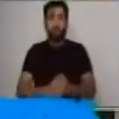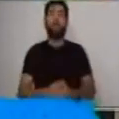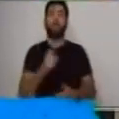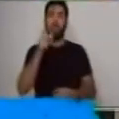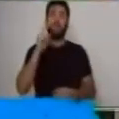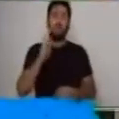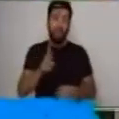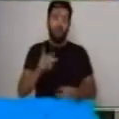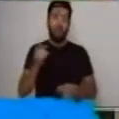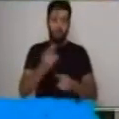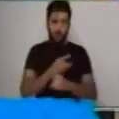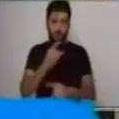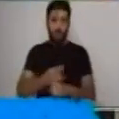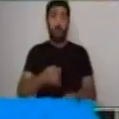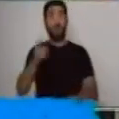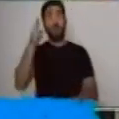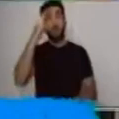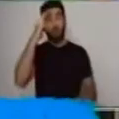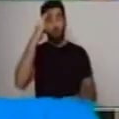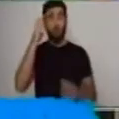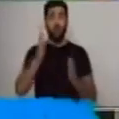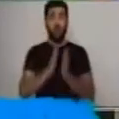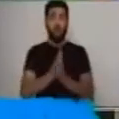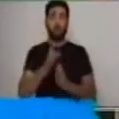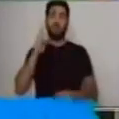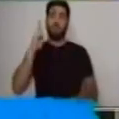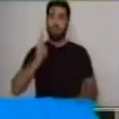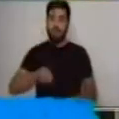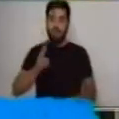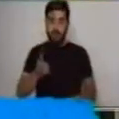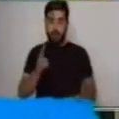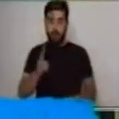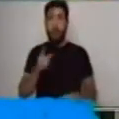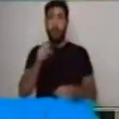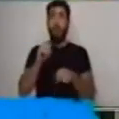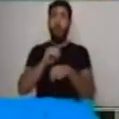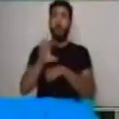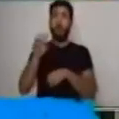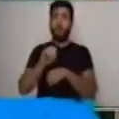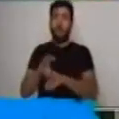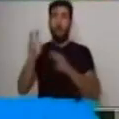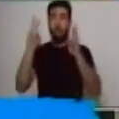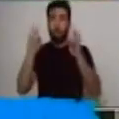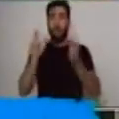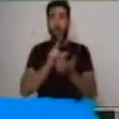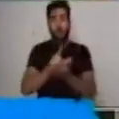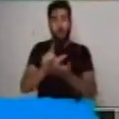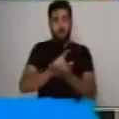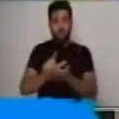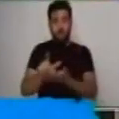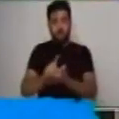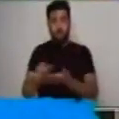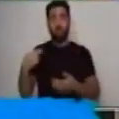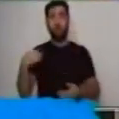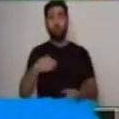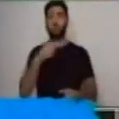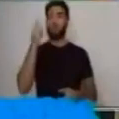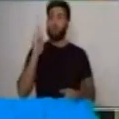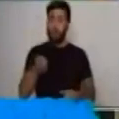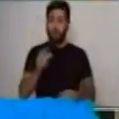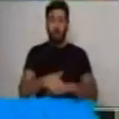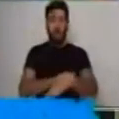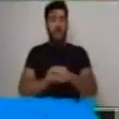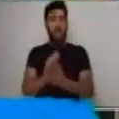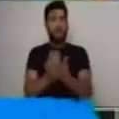utilizarla. Recuerda siempre los consejos de higiene que nos dan. Debemos de lavar